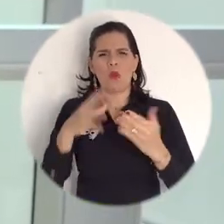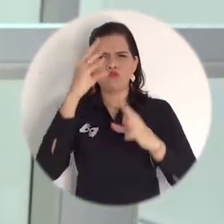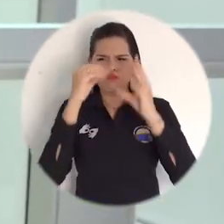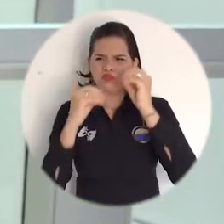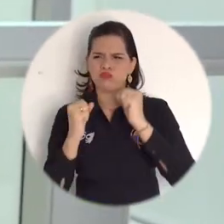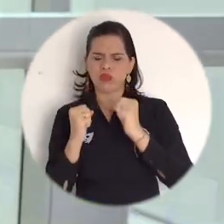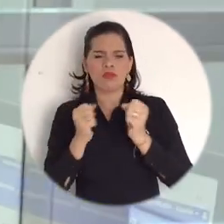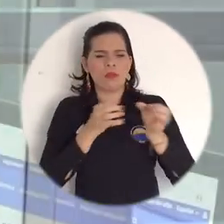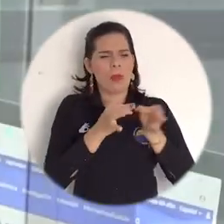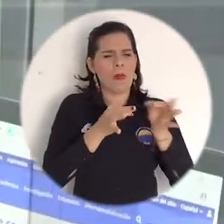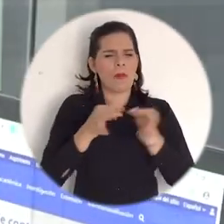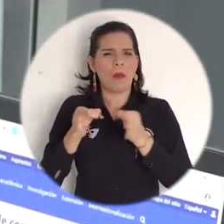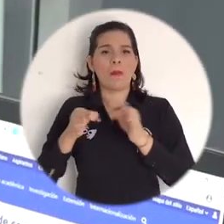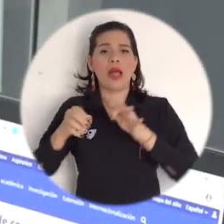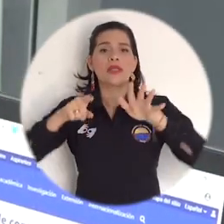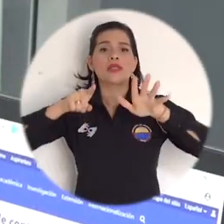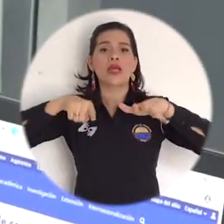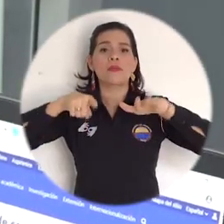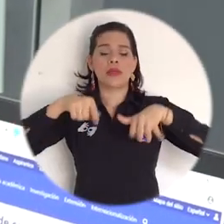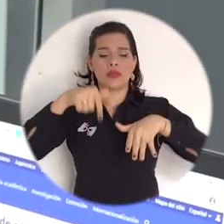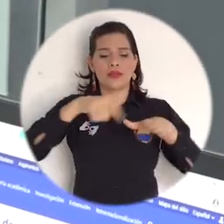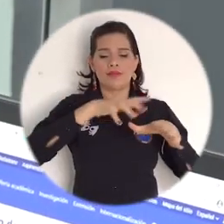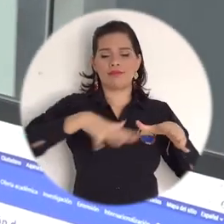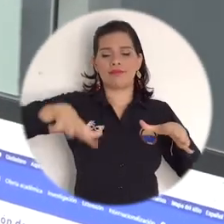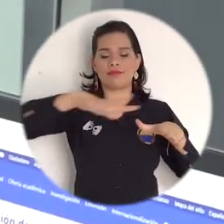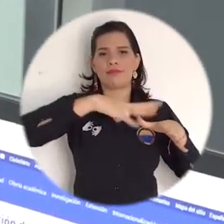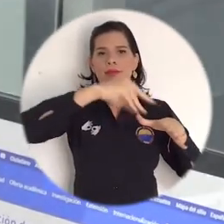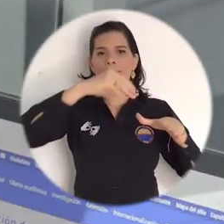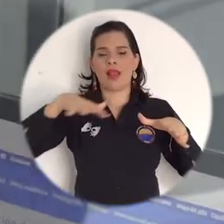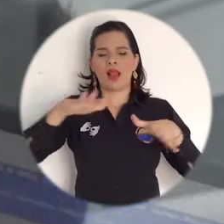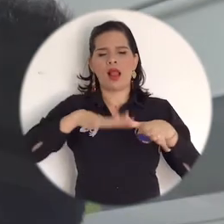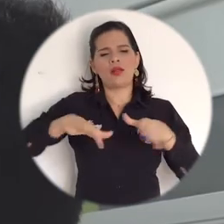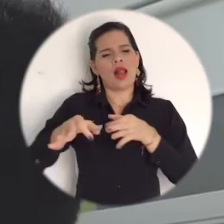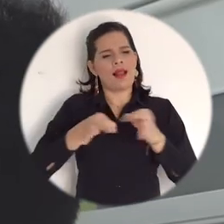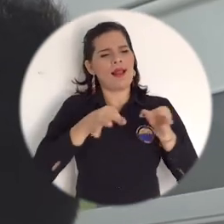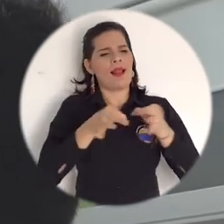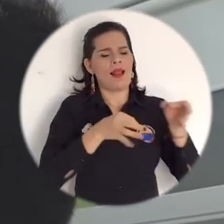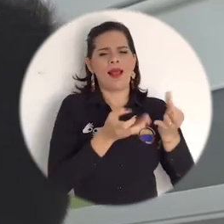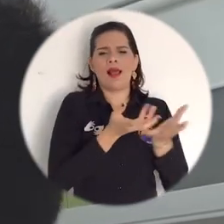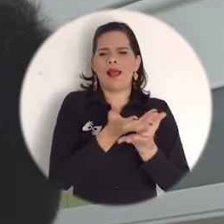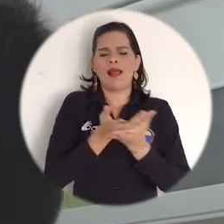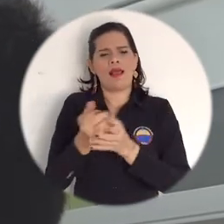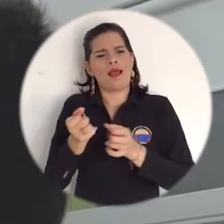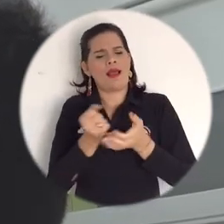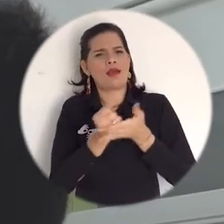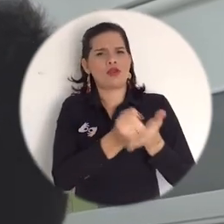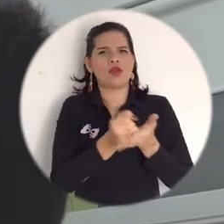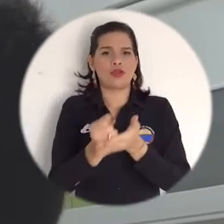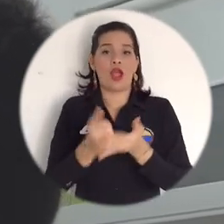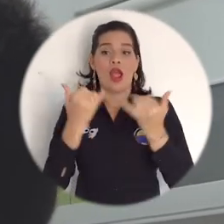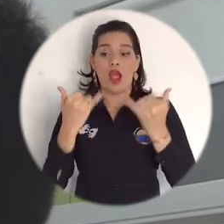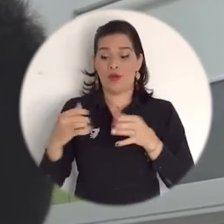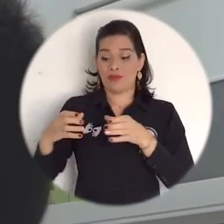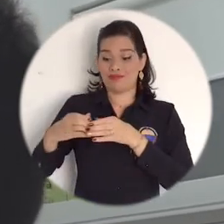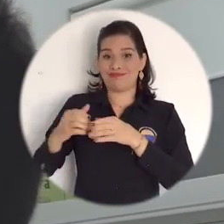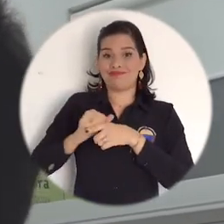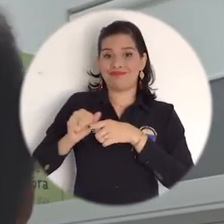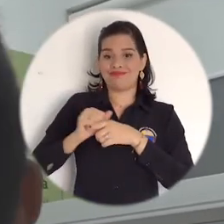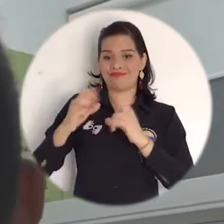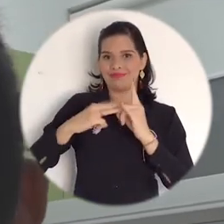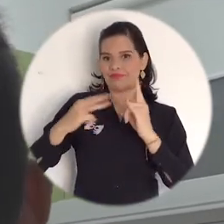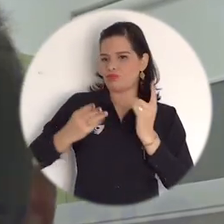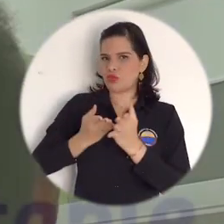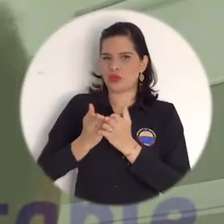Magdalena y con sus conocimientos orientó durante seis meses a la comunidad. De esta manera, el consultorio empresarial y contable sigue